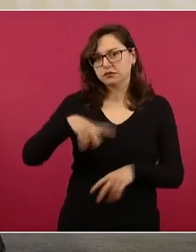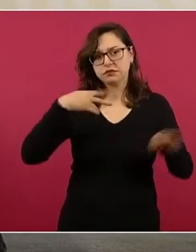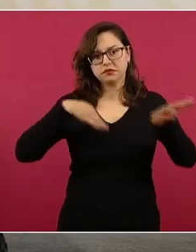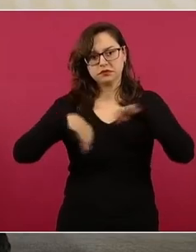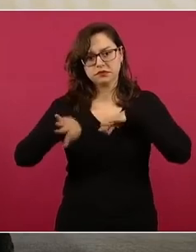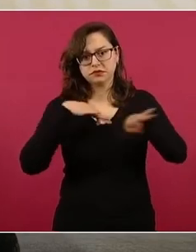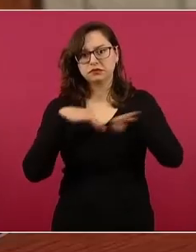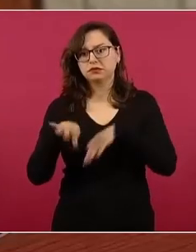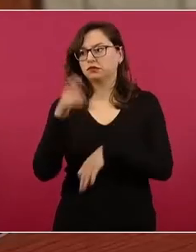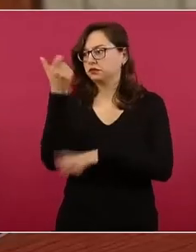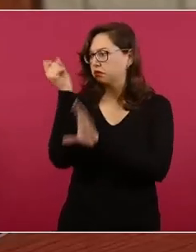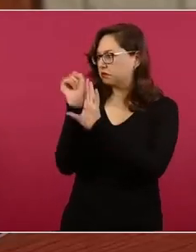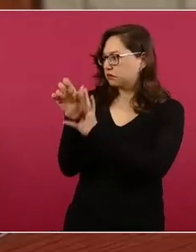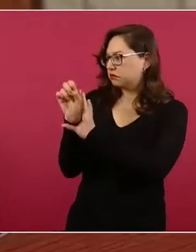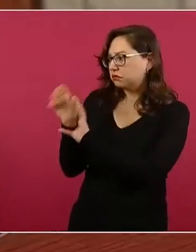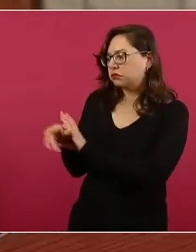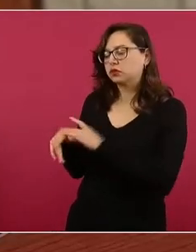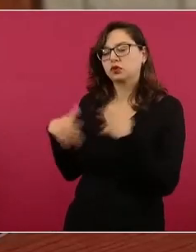Seguimos.